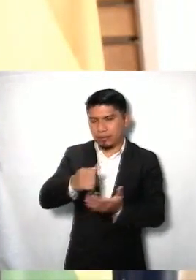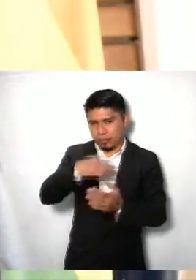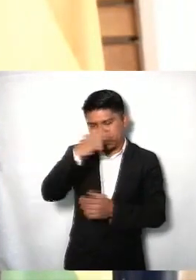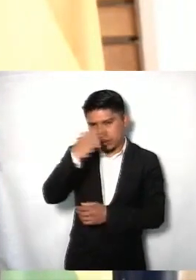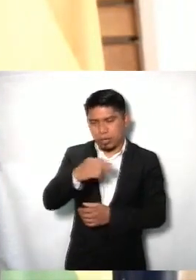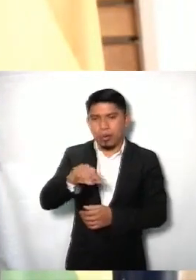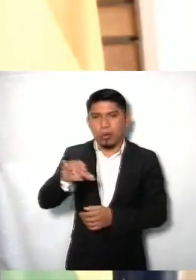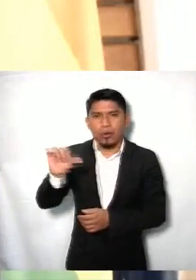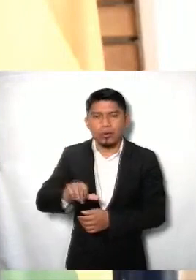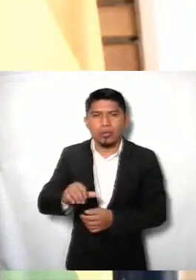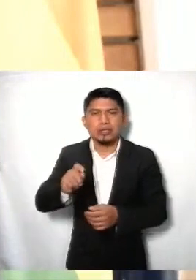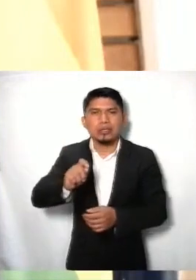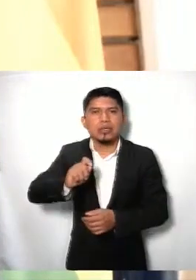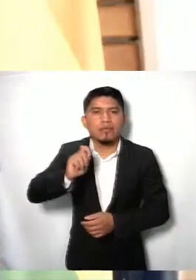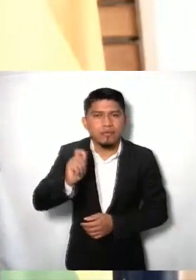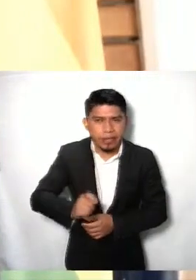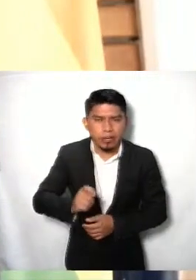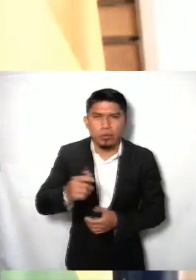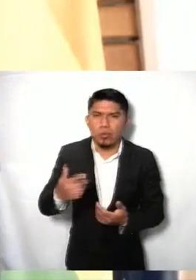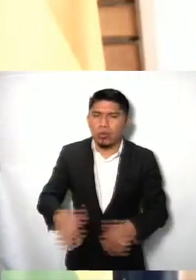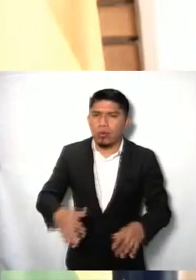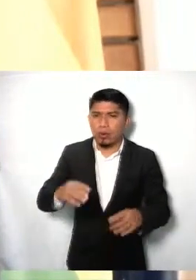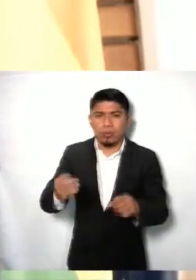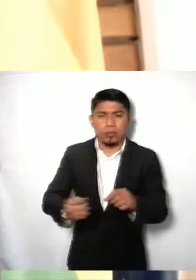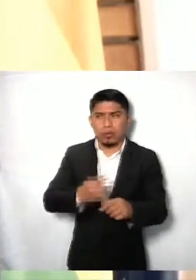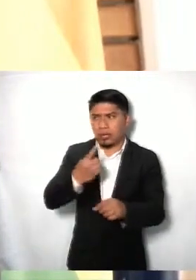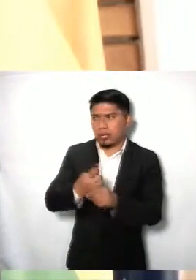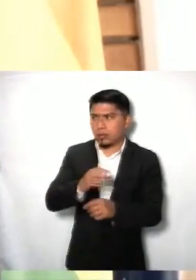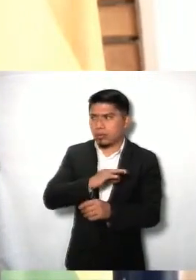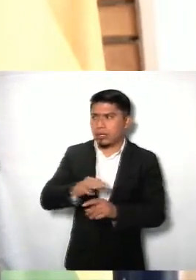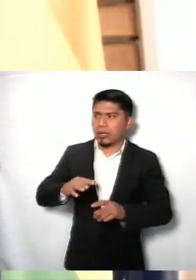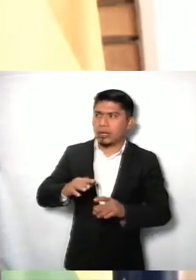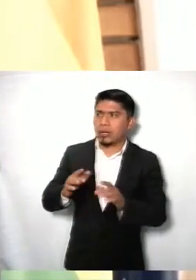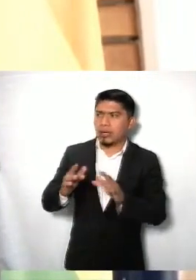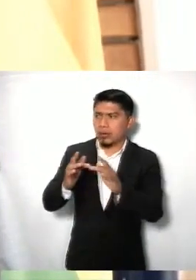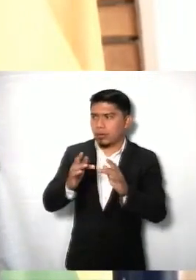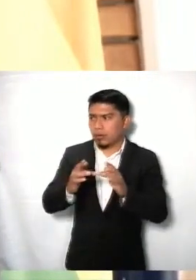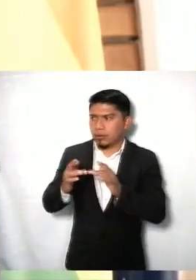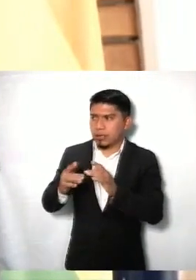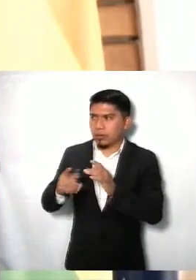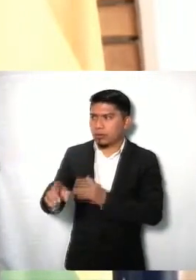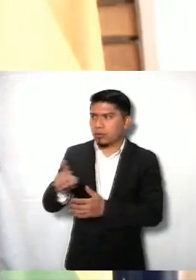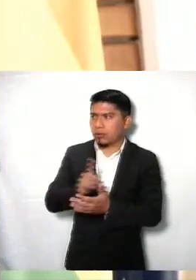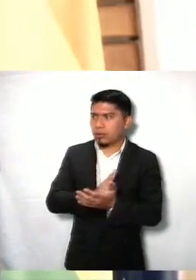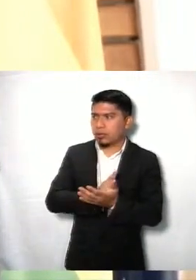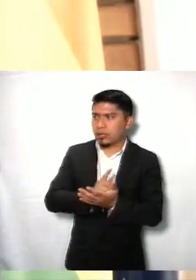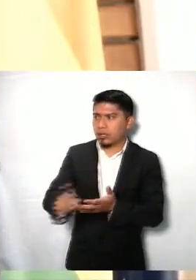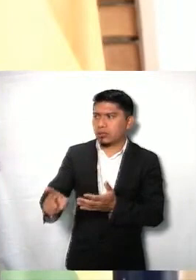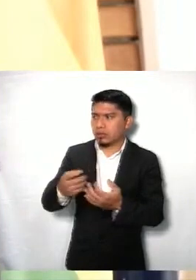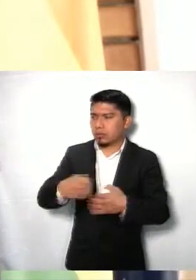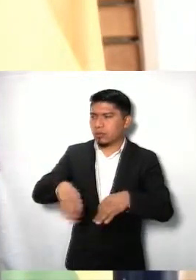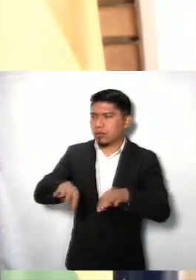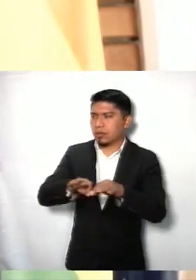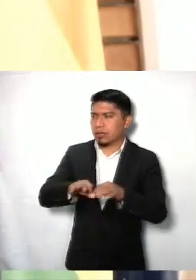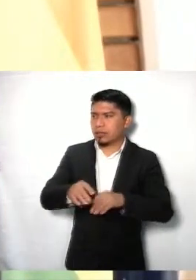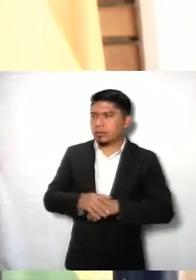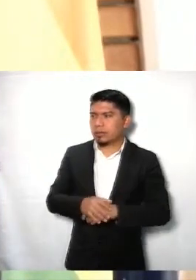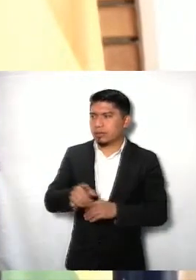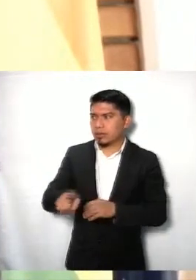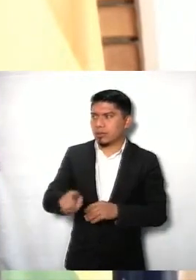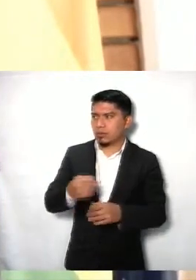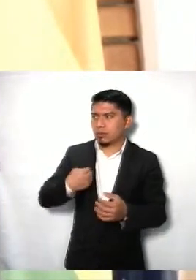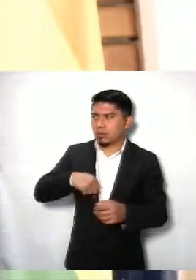de México hoy representa una verdadera oportunidad de poner en contacto los derechos fundamentales que